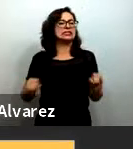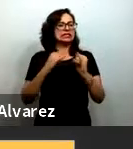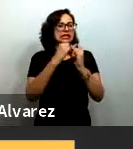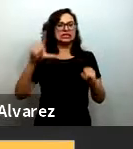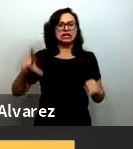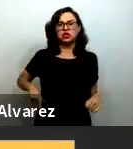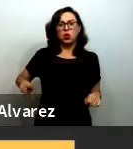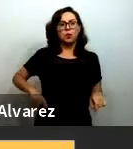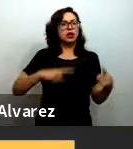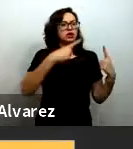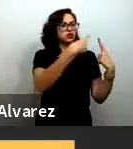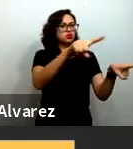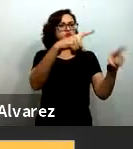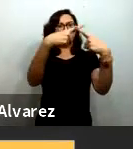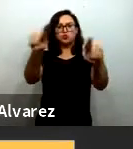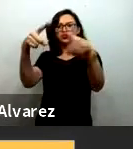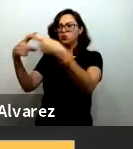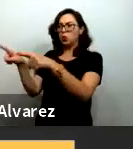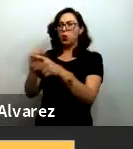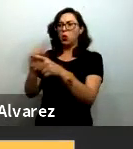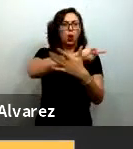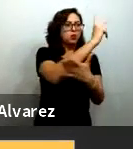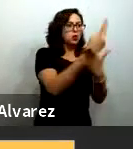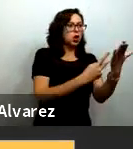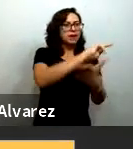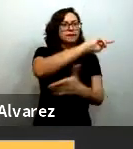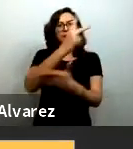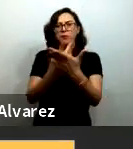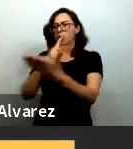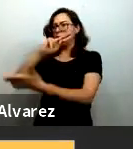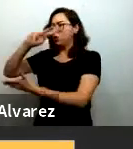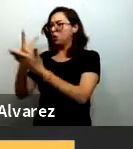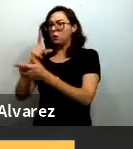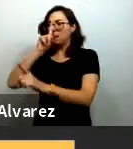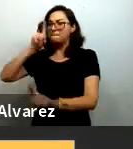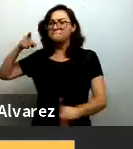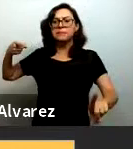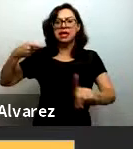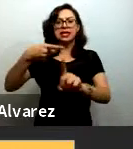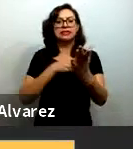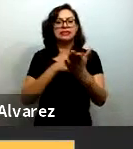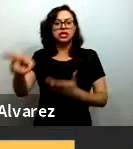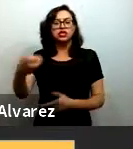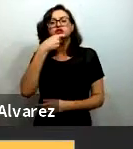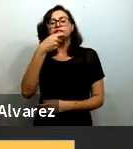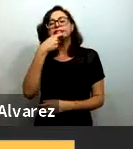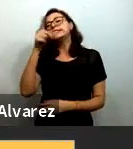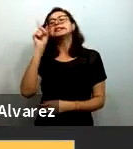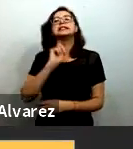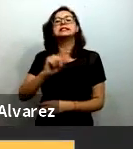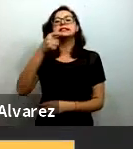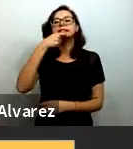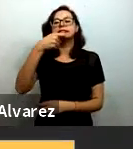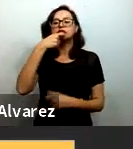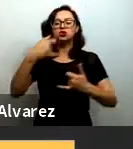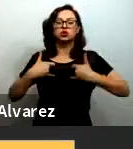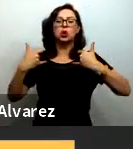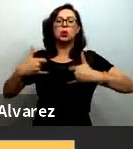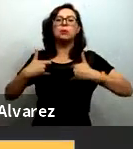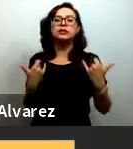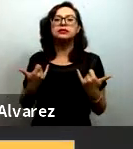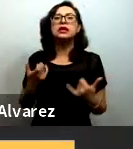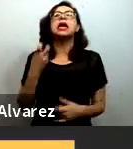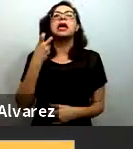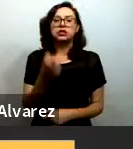federal cuyos programas y mandatos los vinculan con el ejercicio de derechos de niñas y niños son parte